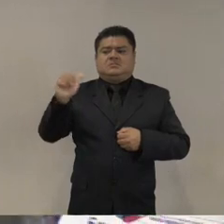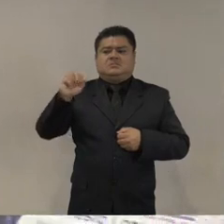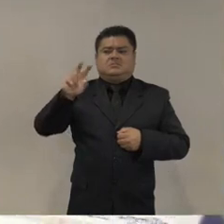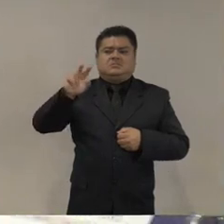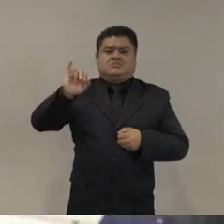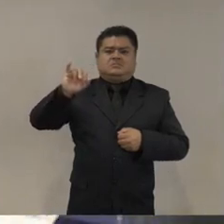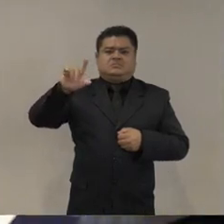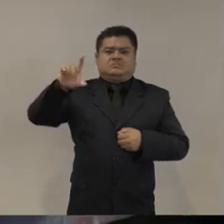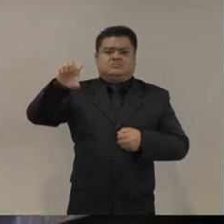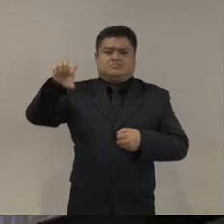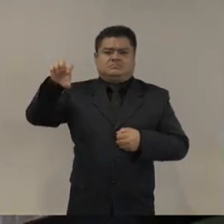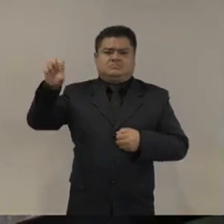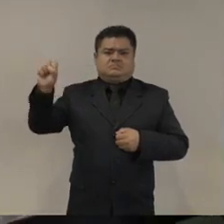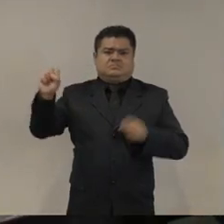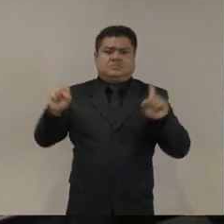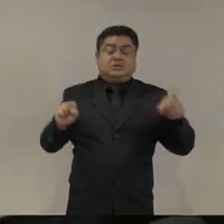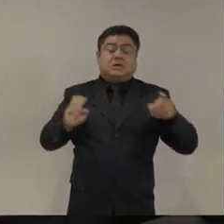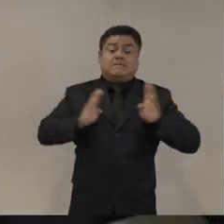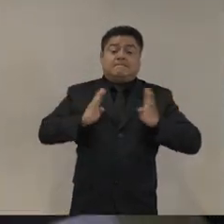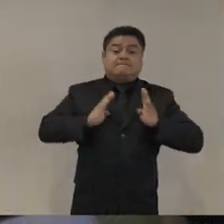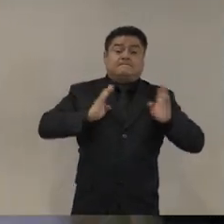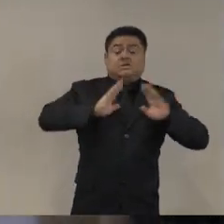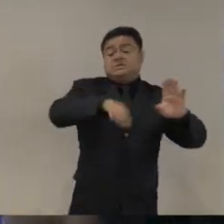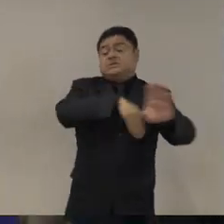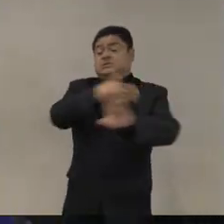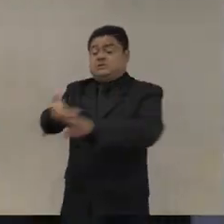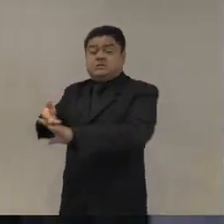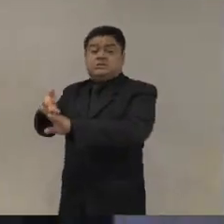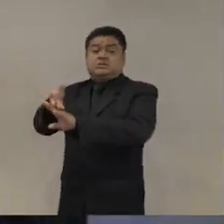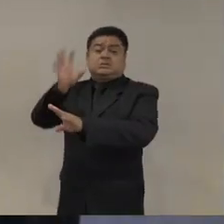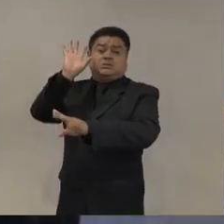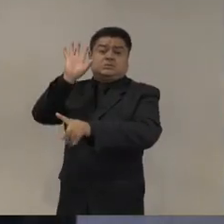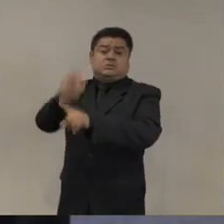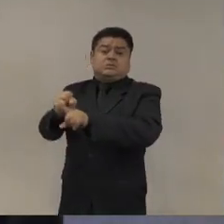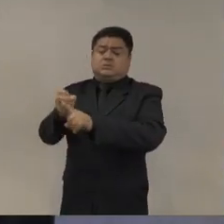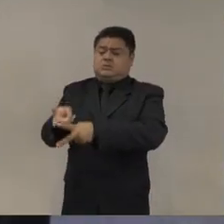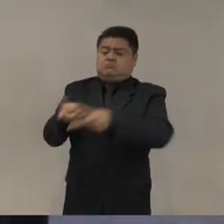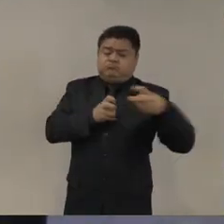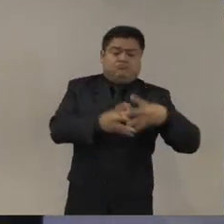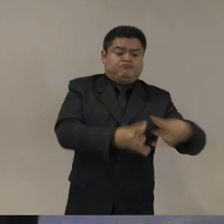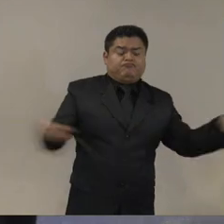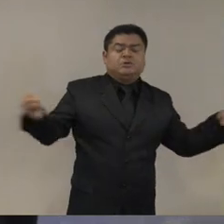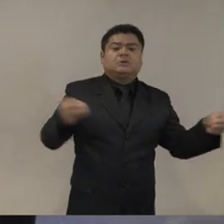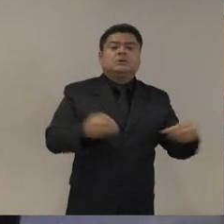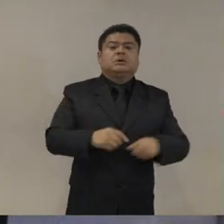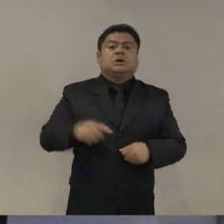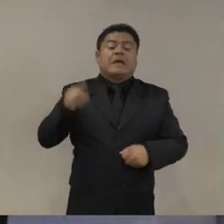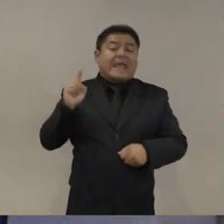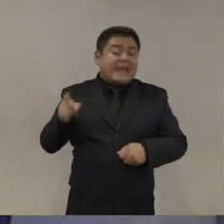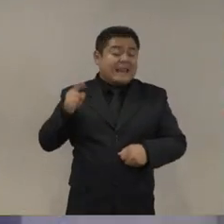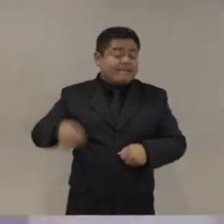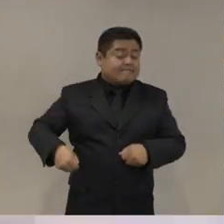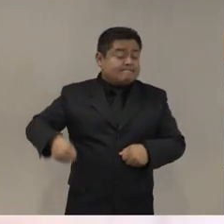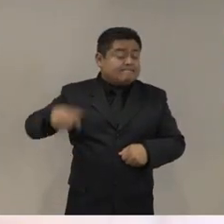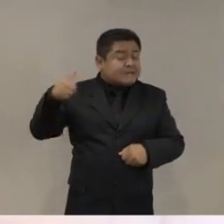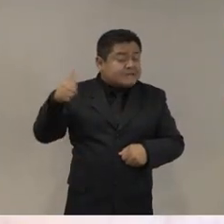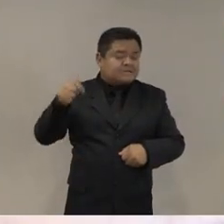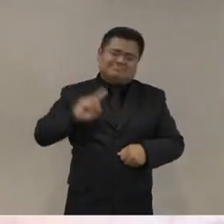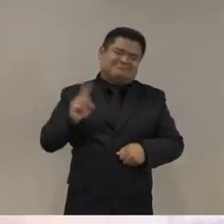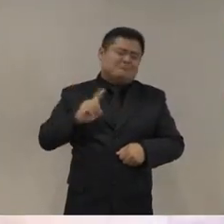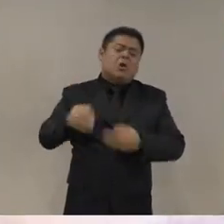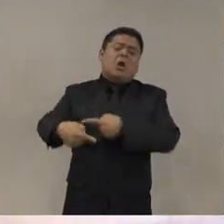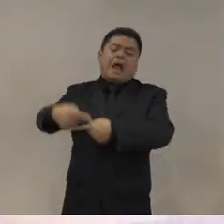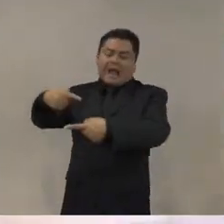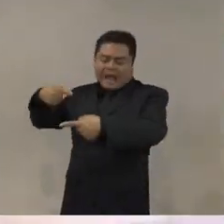reconociendo como el primer desaparecido. No porque haya sido el primero, pero sí fue el primero que fue documentado